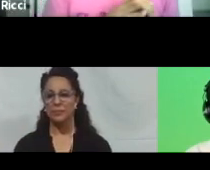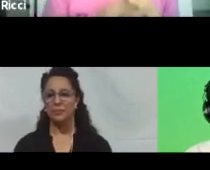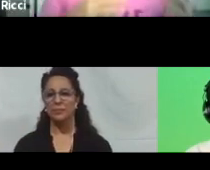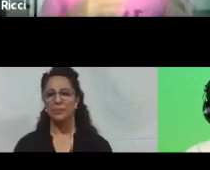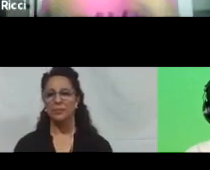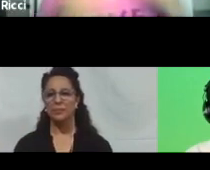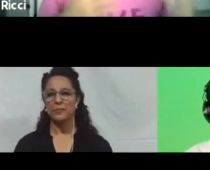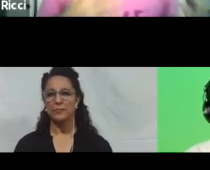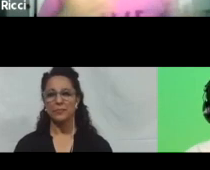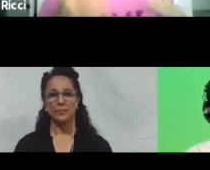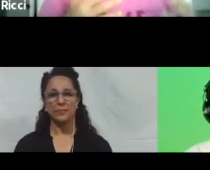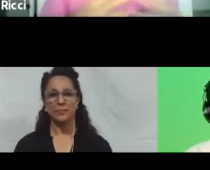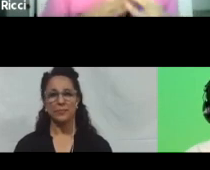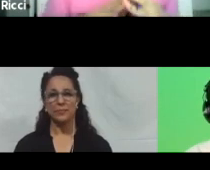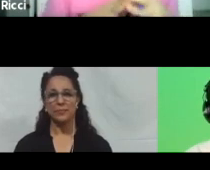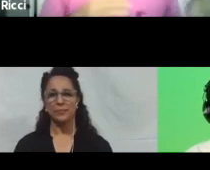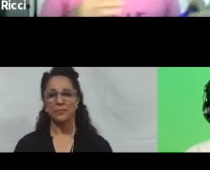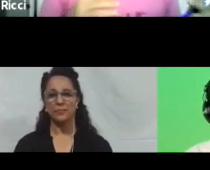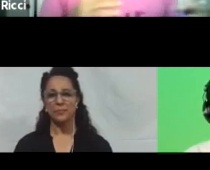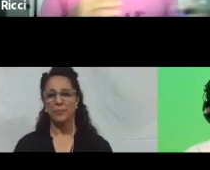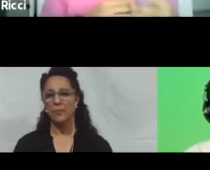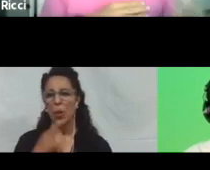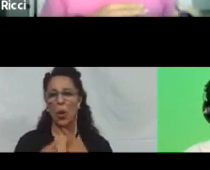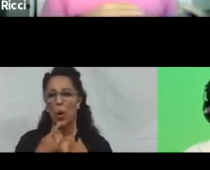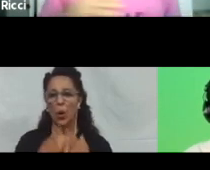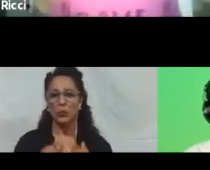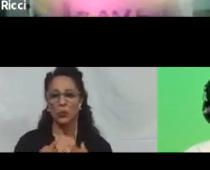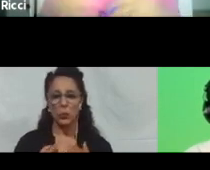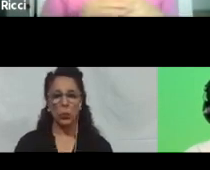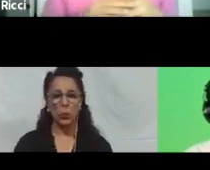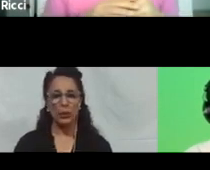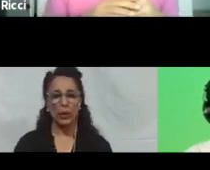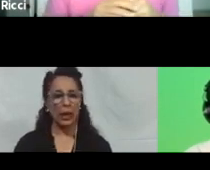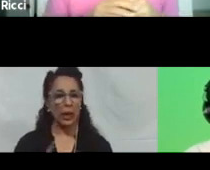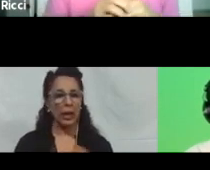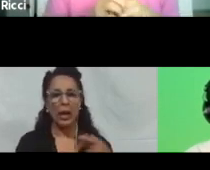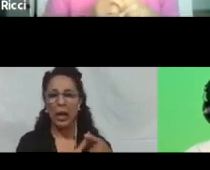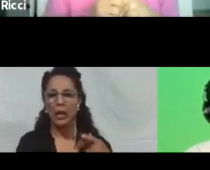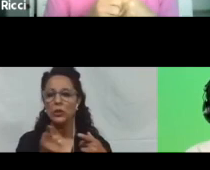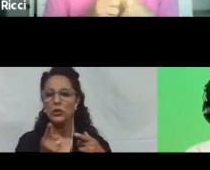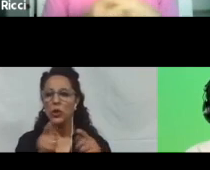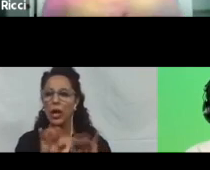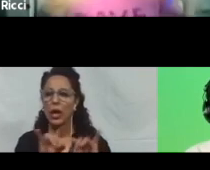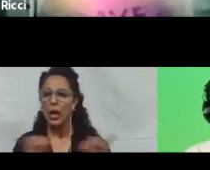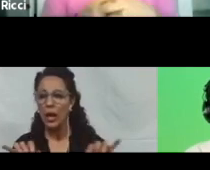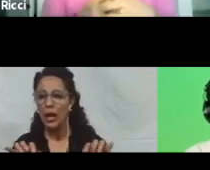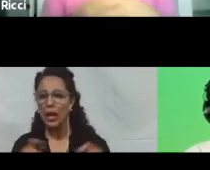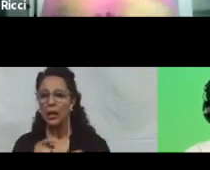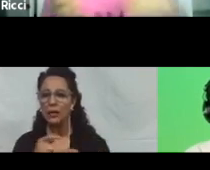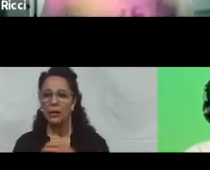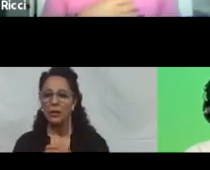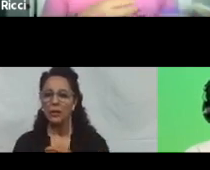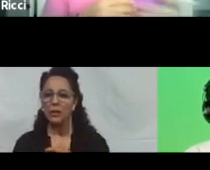Por el momento no. La verdad que hubo consultas en relación al lector de pantalla, pero las estuvieron respondiendo